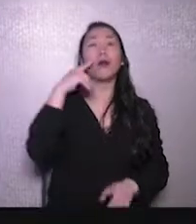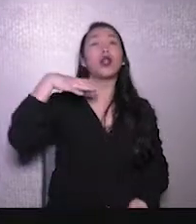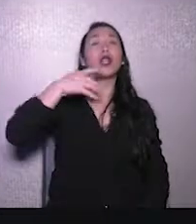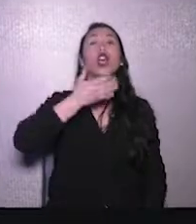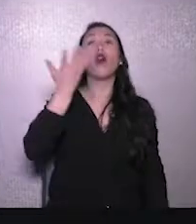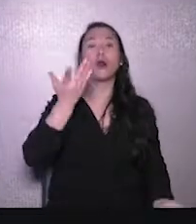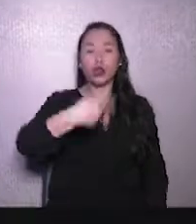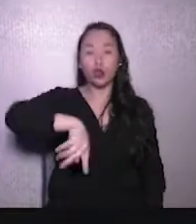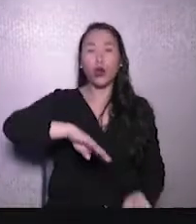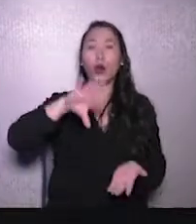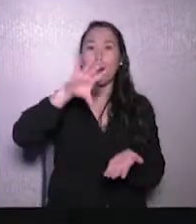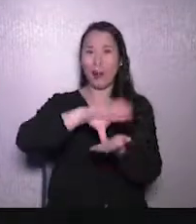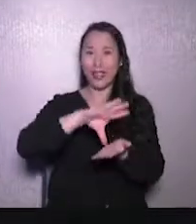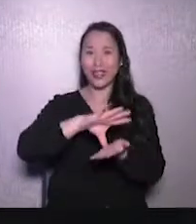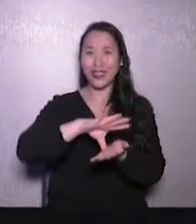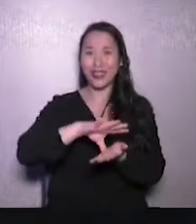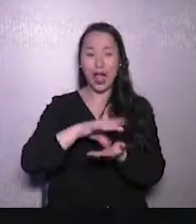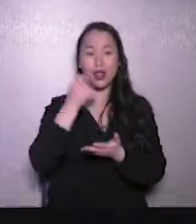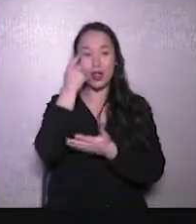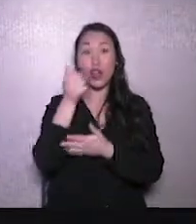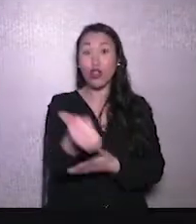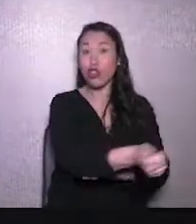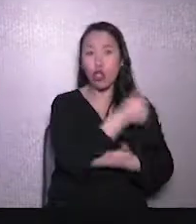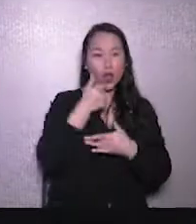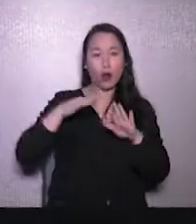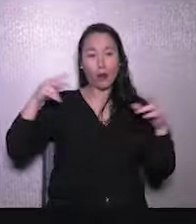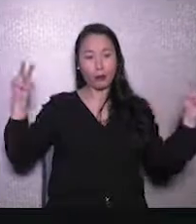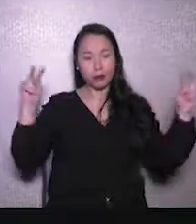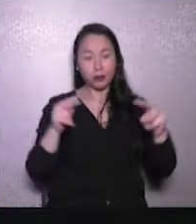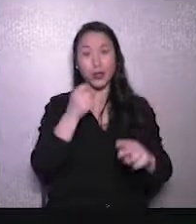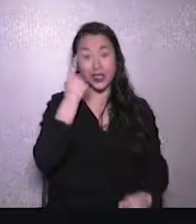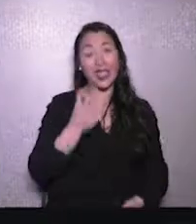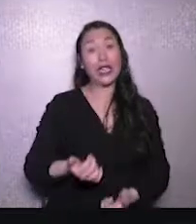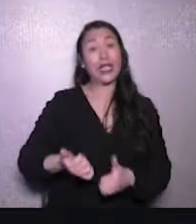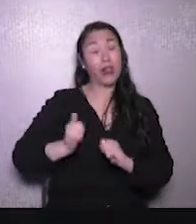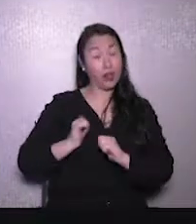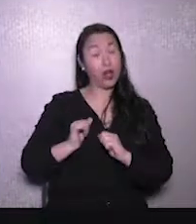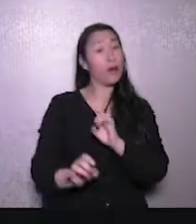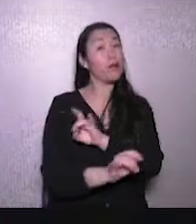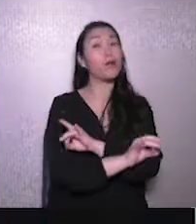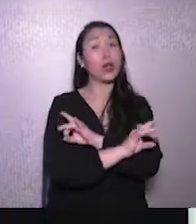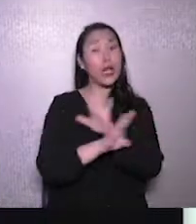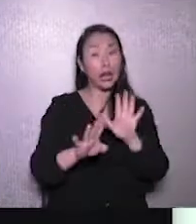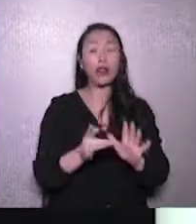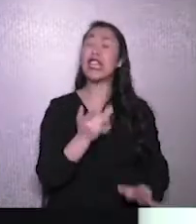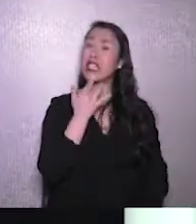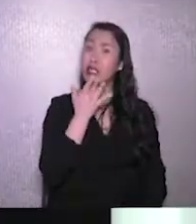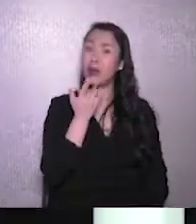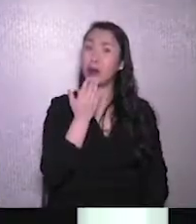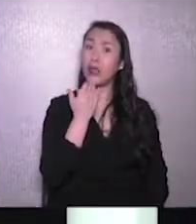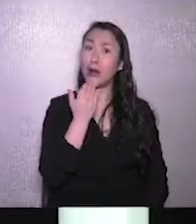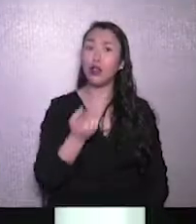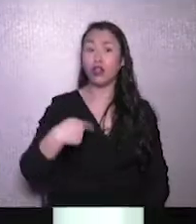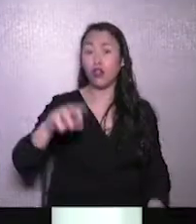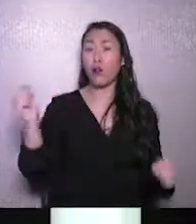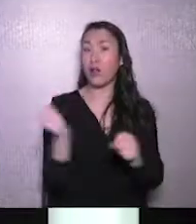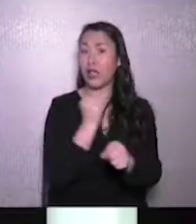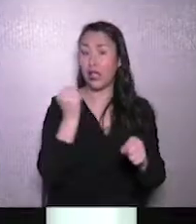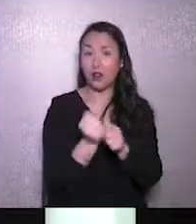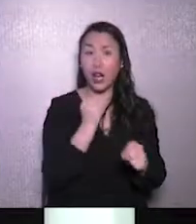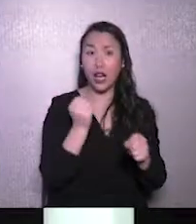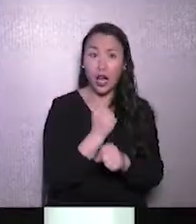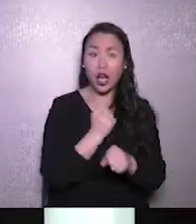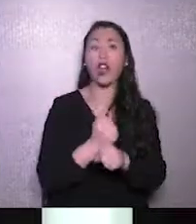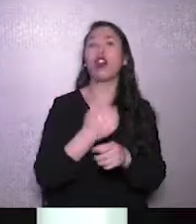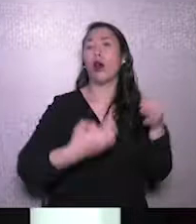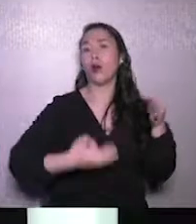de manera muy rápida, extenderlo a toda la población. Yo creo que el desafío es bastante claro y bastante simple. Lo vamos a trabajar con los medios, lo vamos a trabajar con